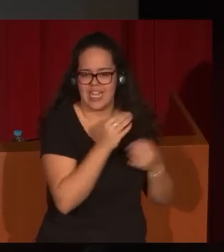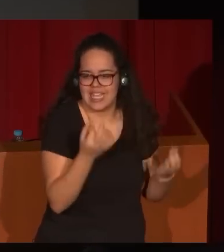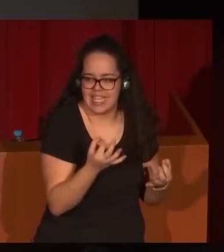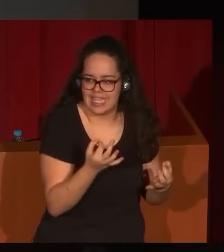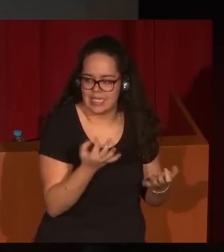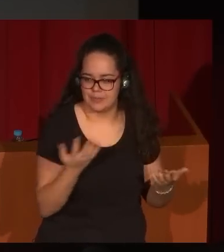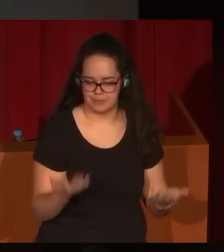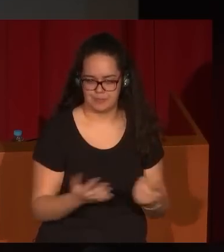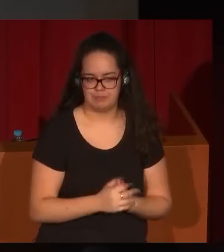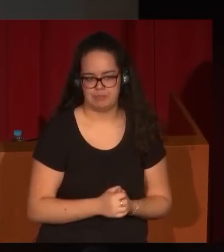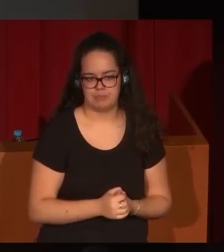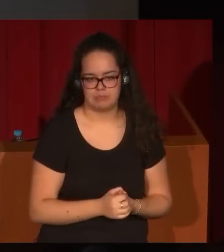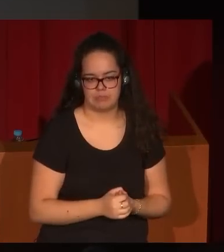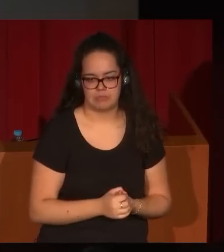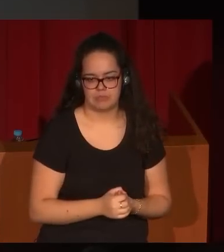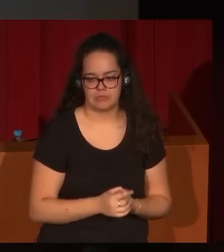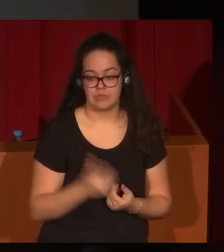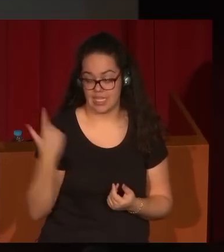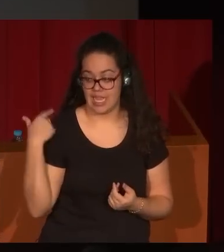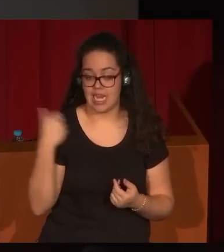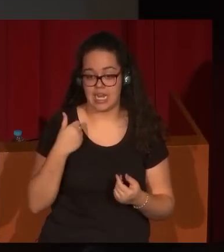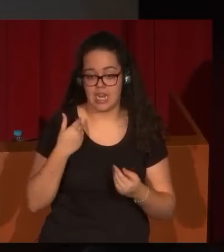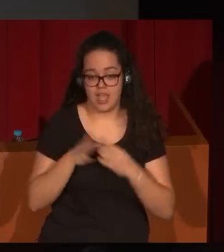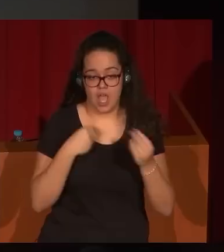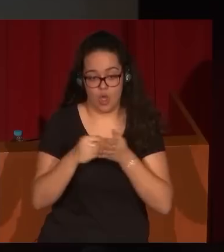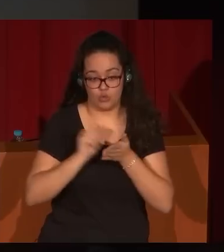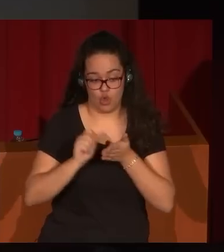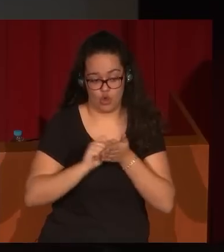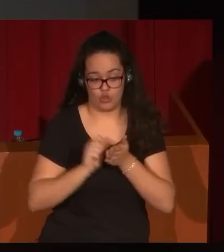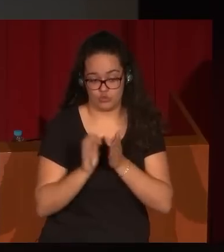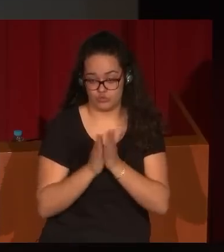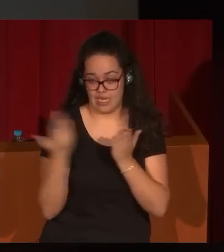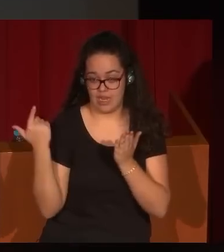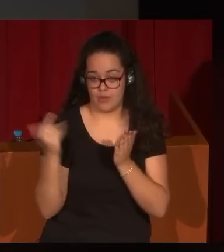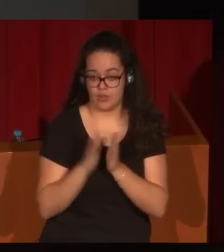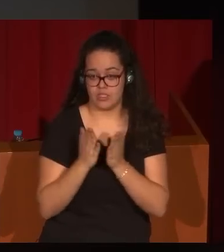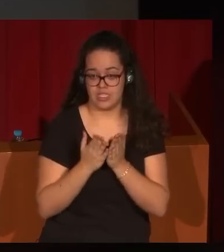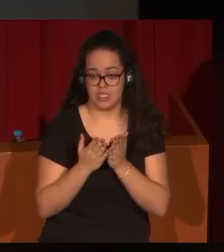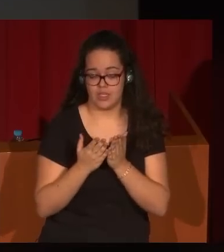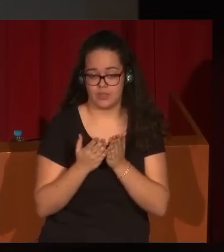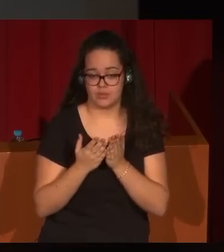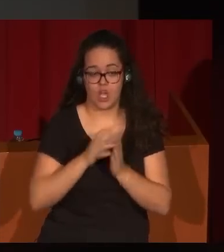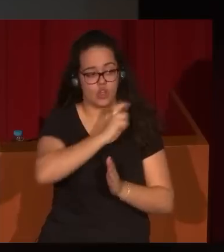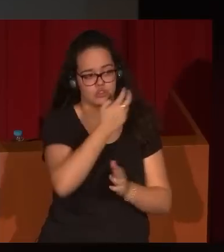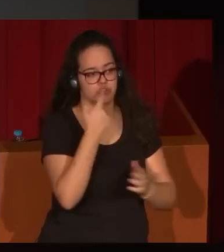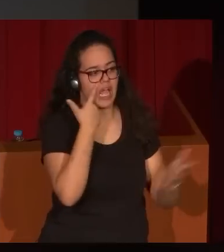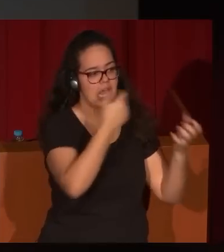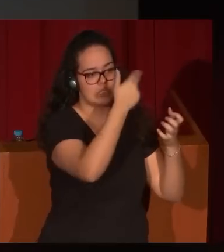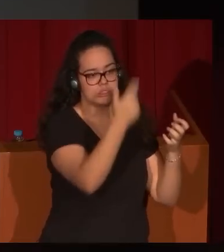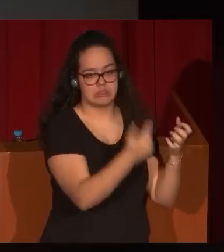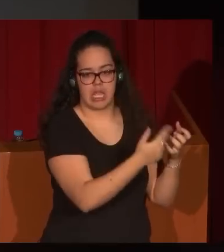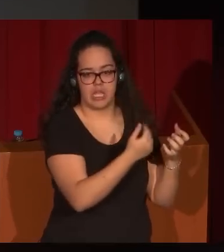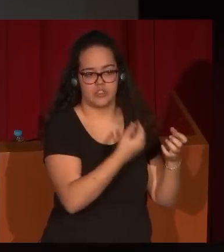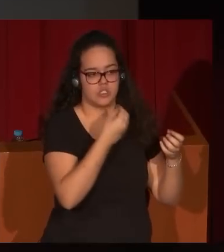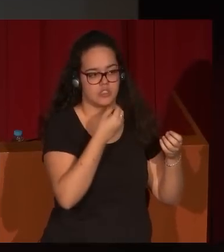Osorio, que dedica biografías extensísimas a muchos otros artistas, hoy